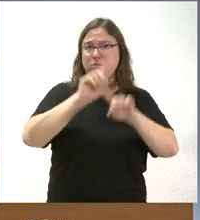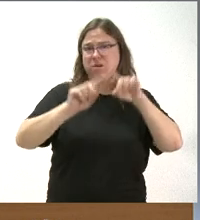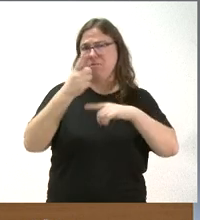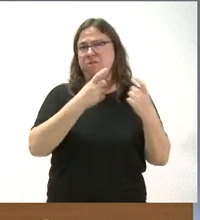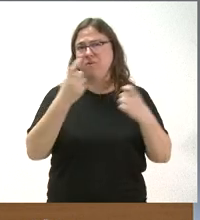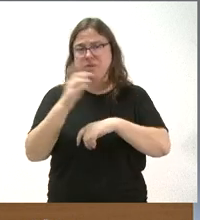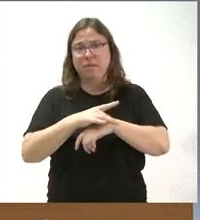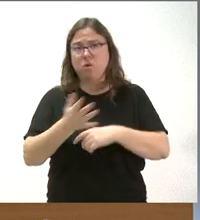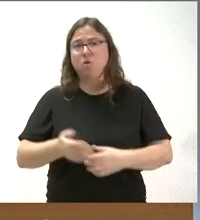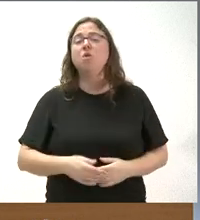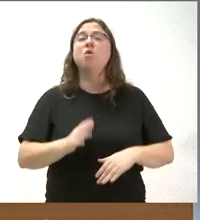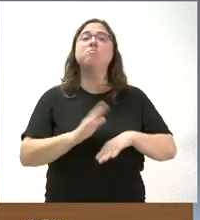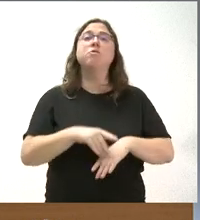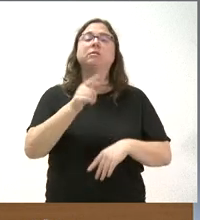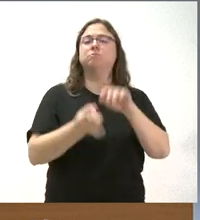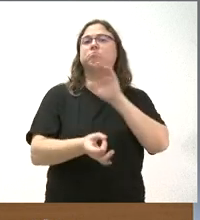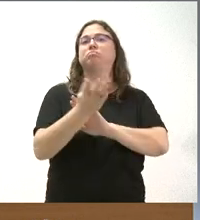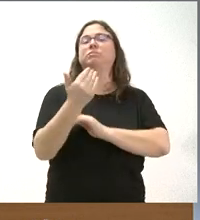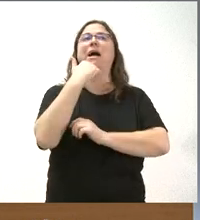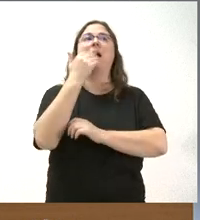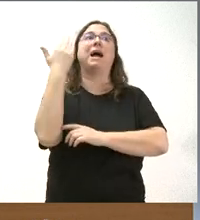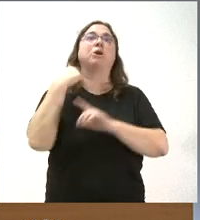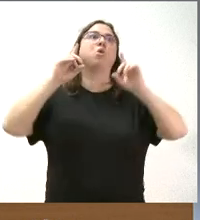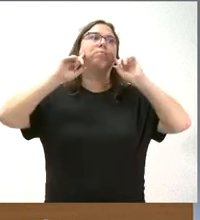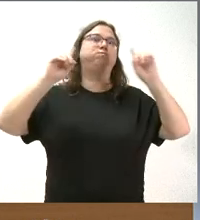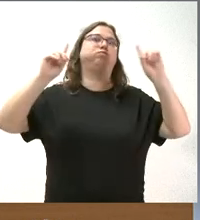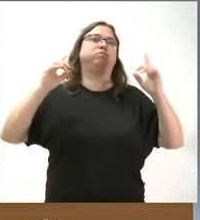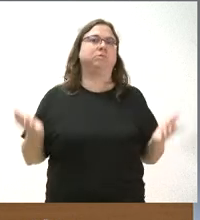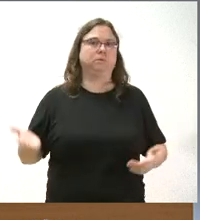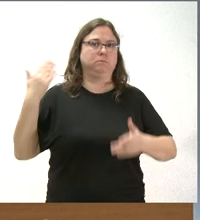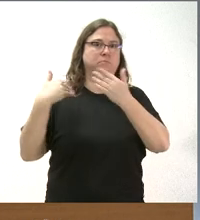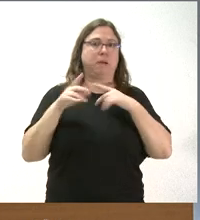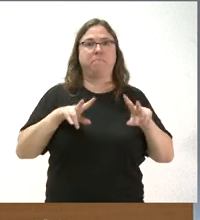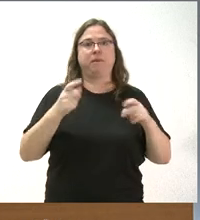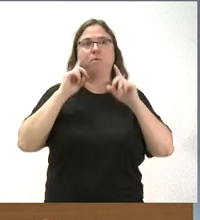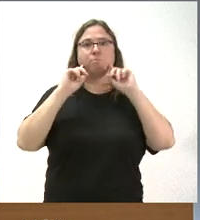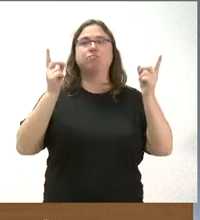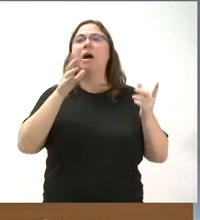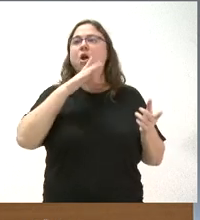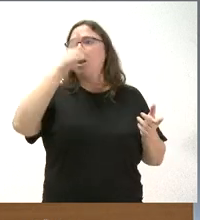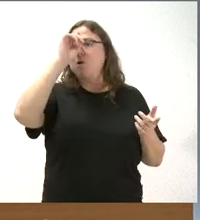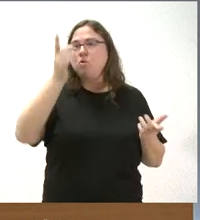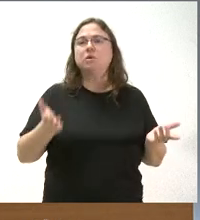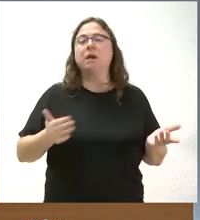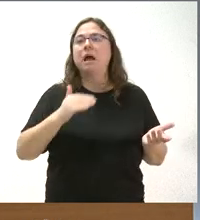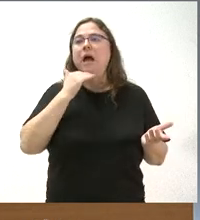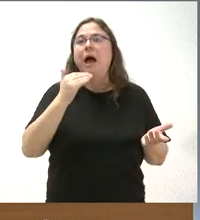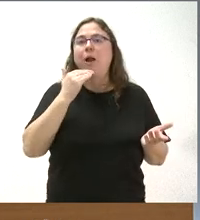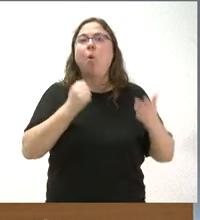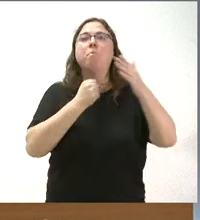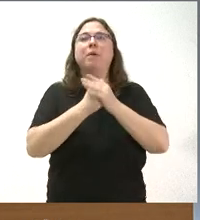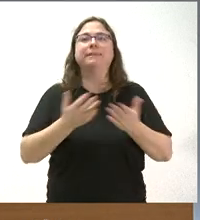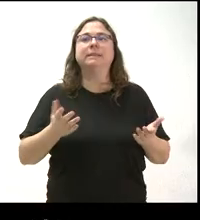los que usted habla, porque esto surgió como algo excepcional en principio. Entonces, no sé si se han marcado un tope.